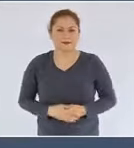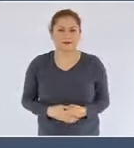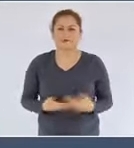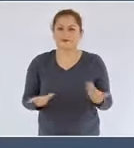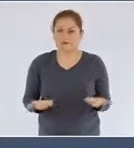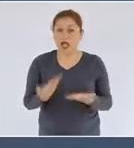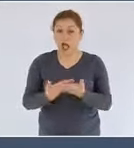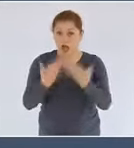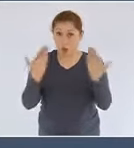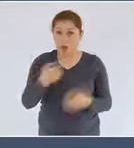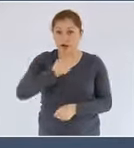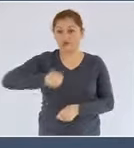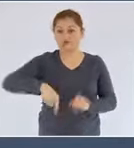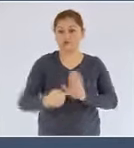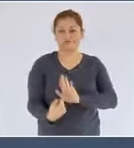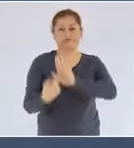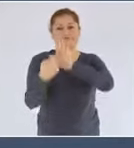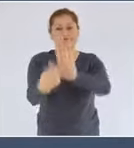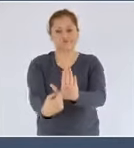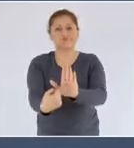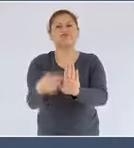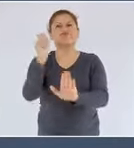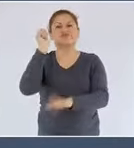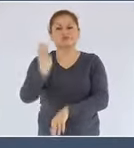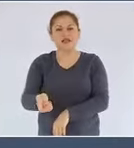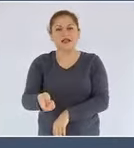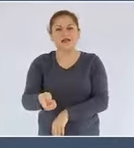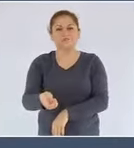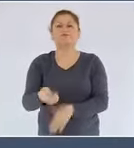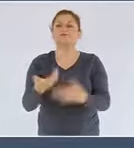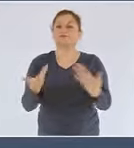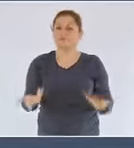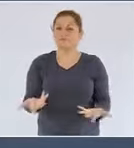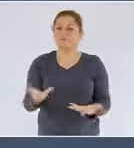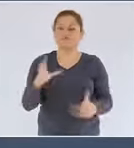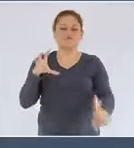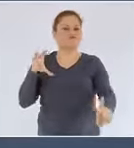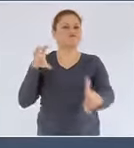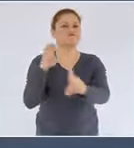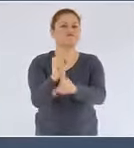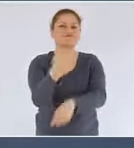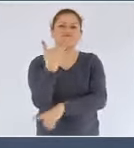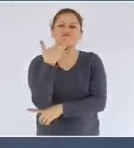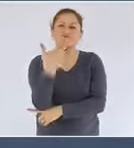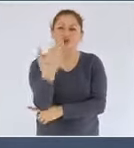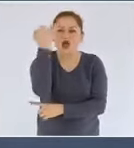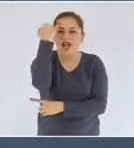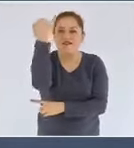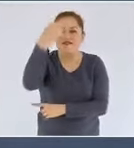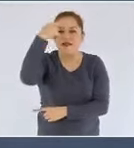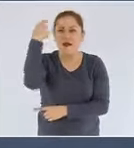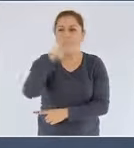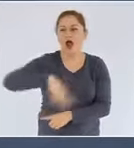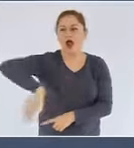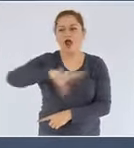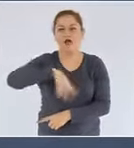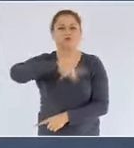entregando, se demuestra el éxito en el cambio de la política de exploración de petróleos mexicanos.